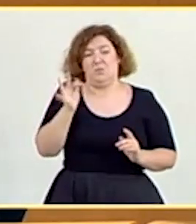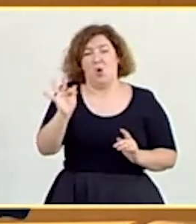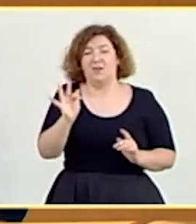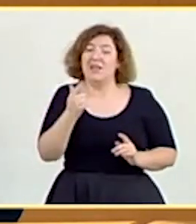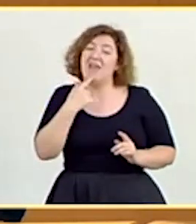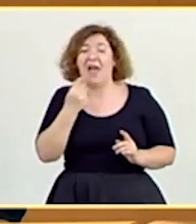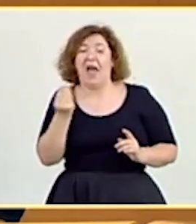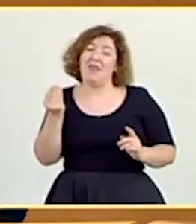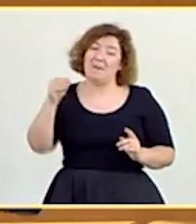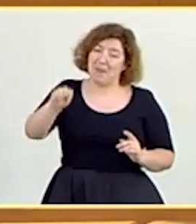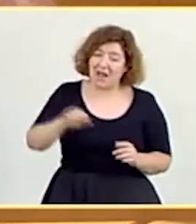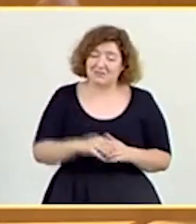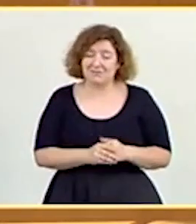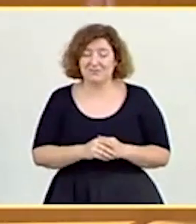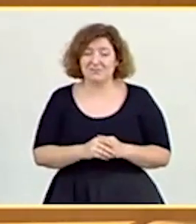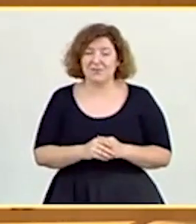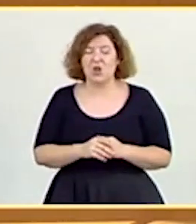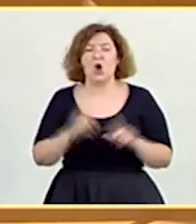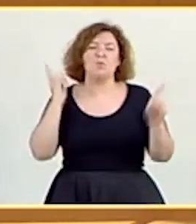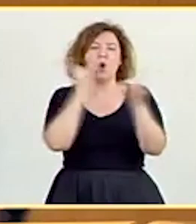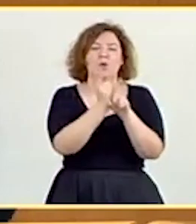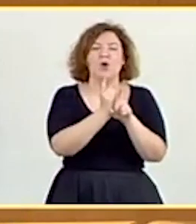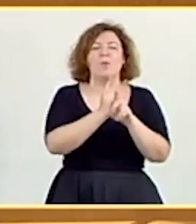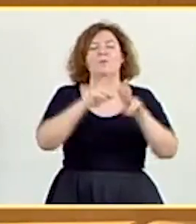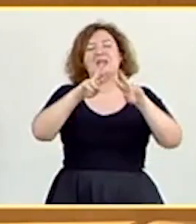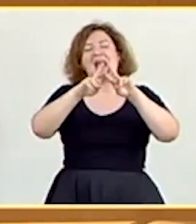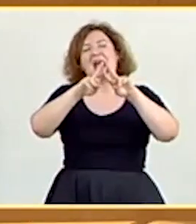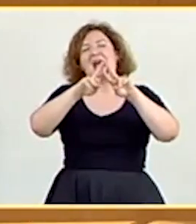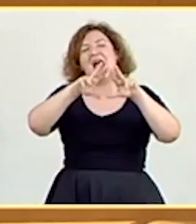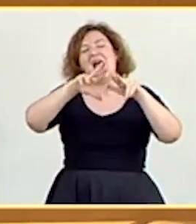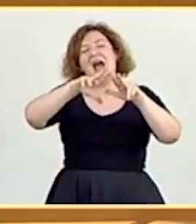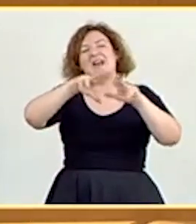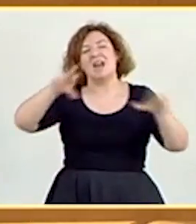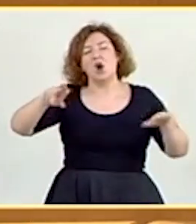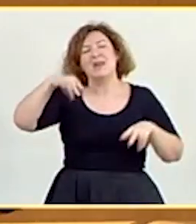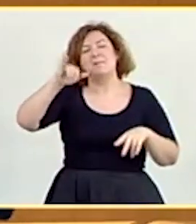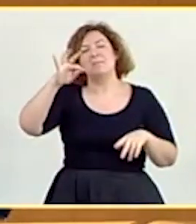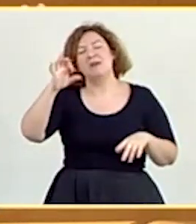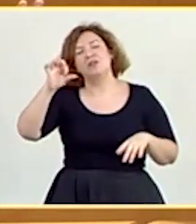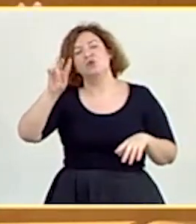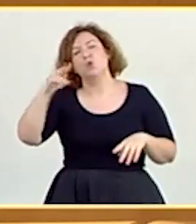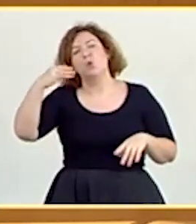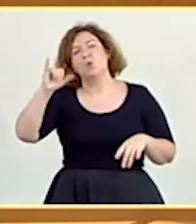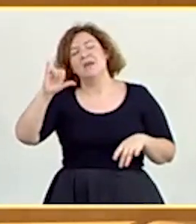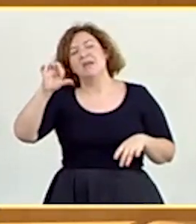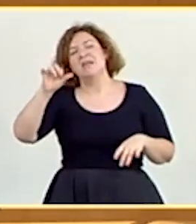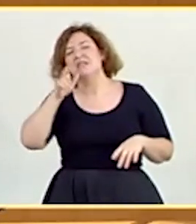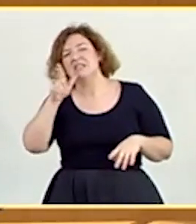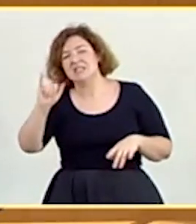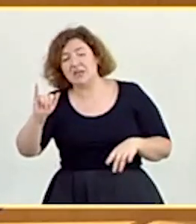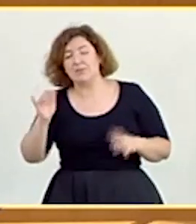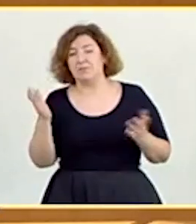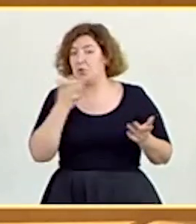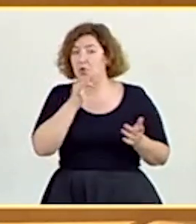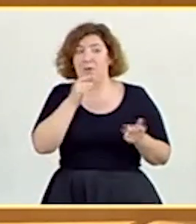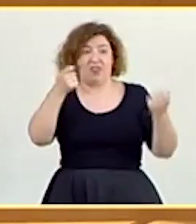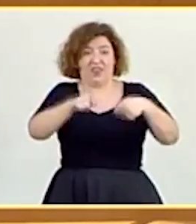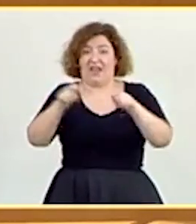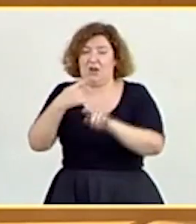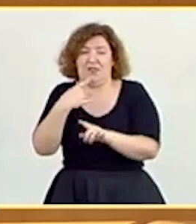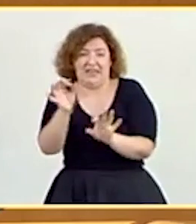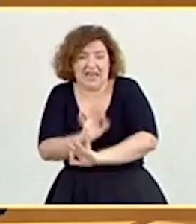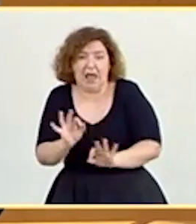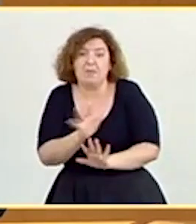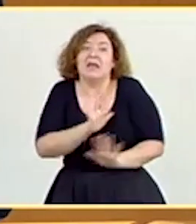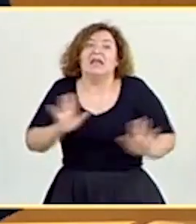propina, por si no tuviéramos bastante, otro boicot a Renault y otro boicot a Mitsubishi, que de momento no han dicho nada sobre cerrar ninguna planta. Pero claro, que